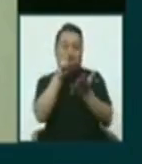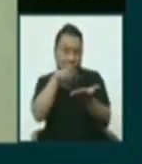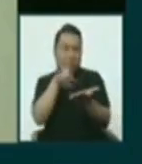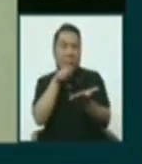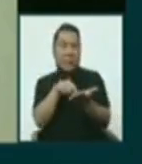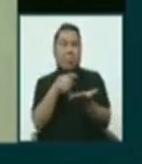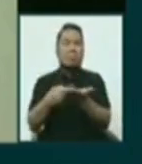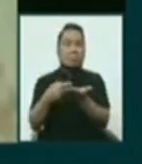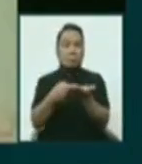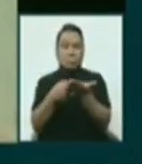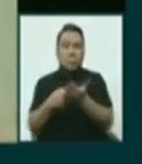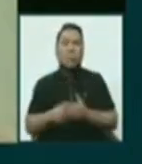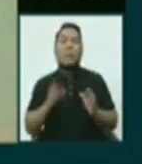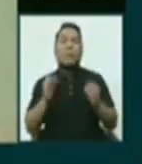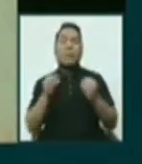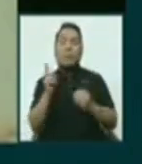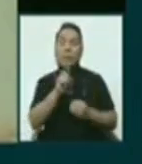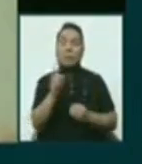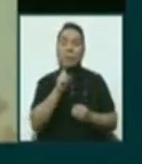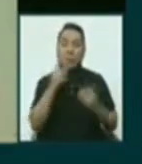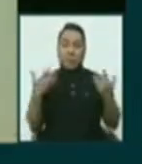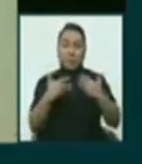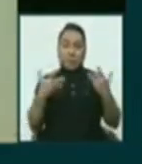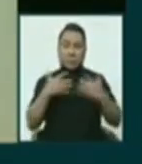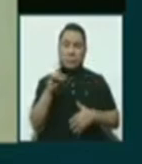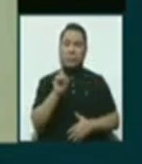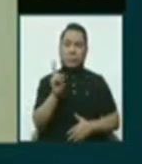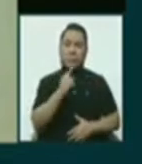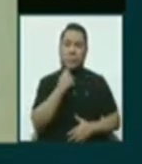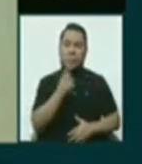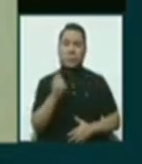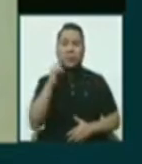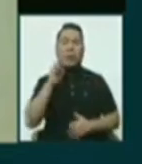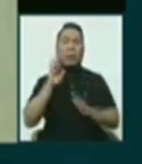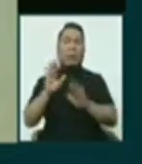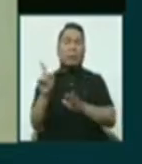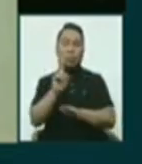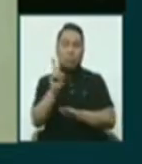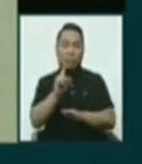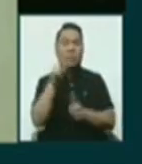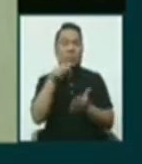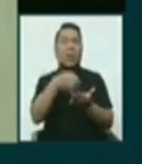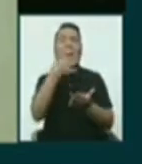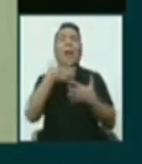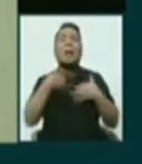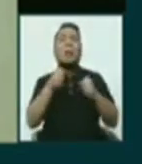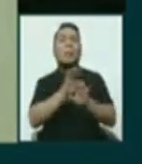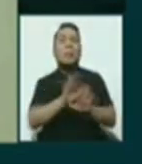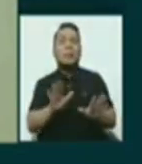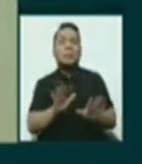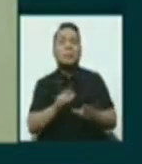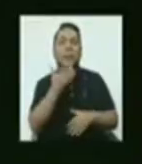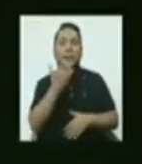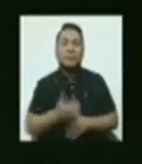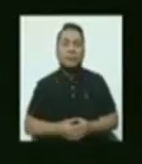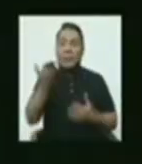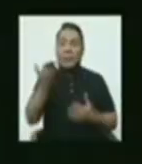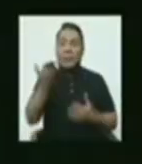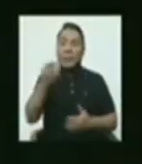marihuana. Porque no hay que, por qué tenerlo miedo, ni, como decir, ni recelo. Es por medicina. Gracias.